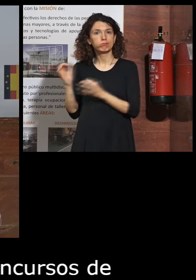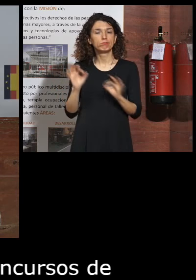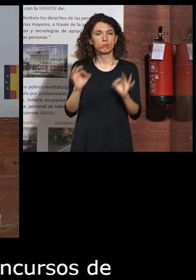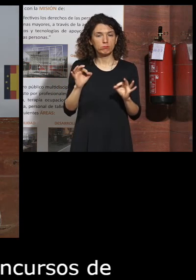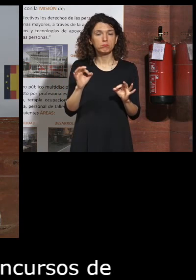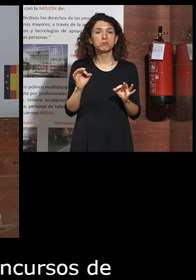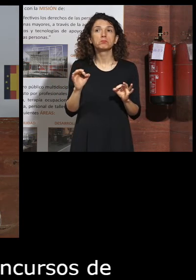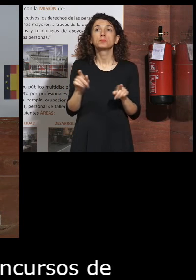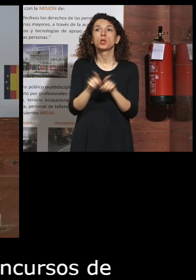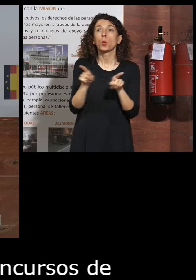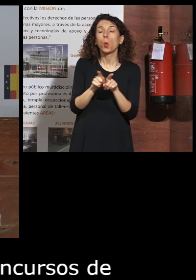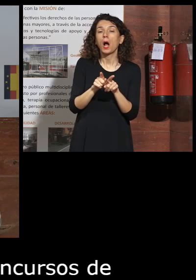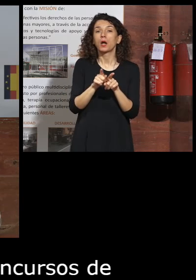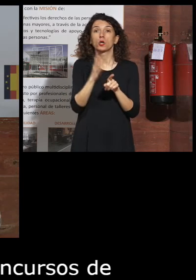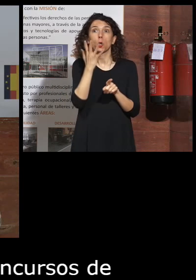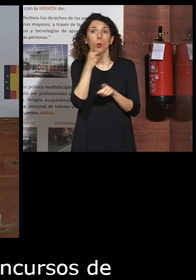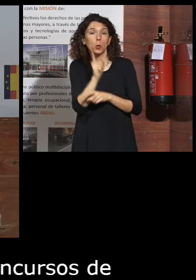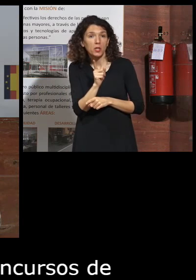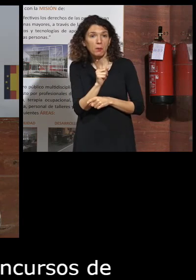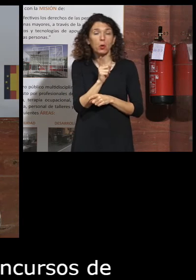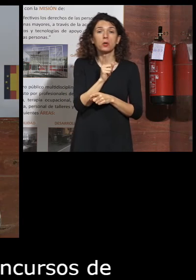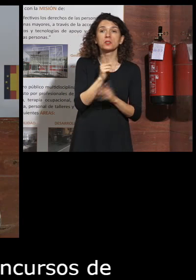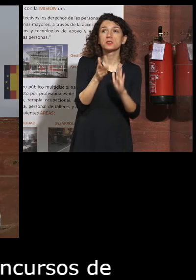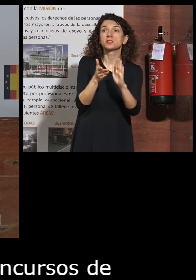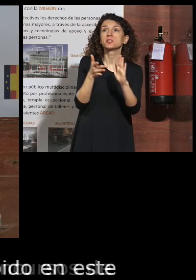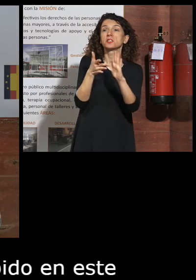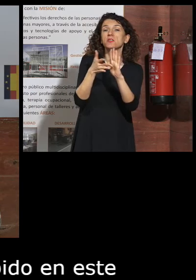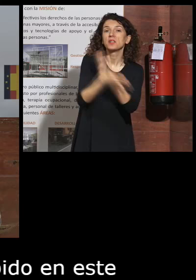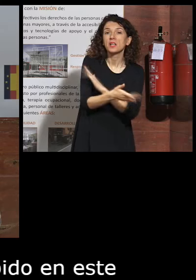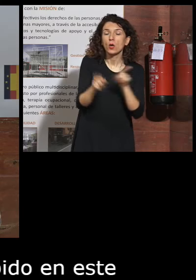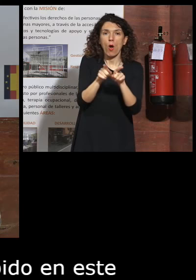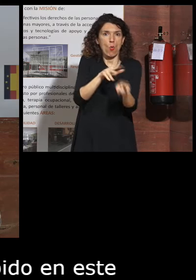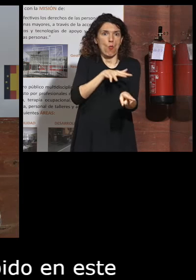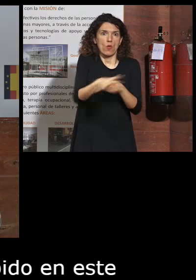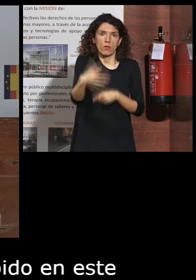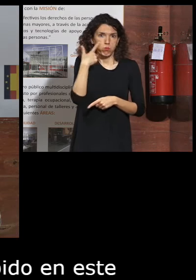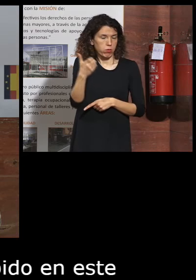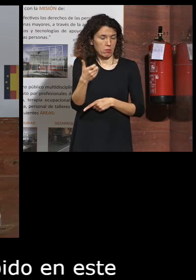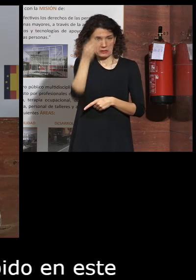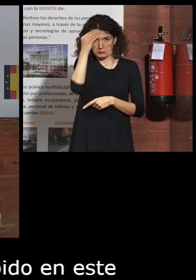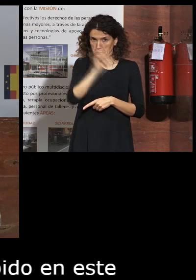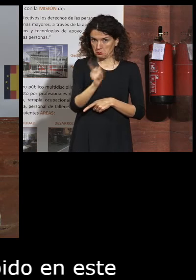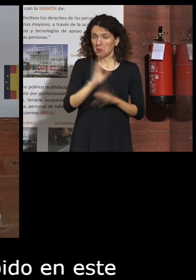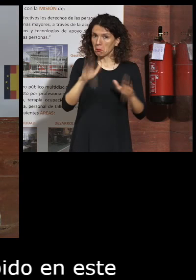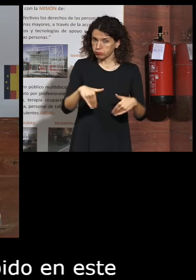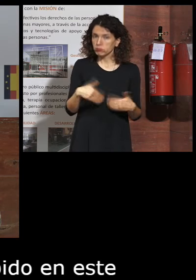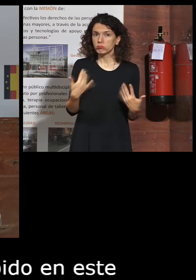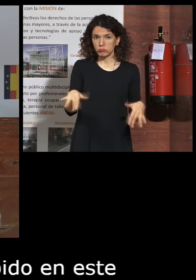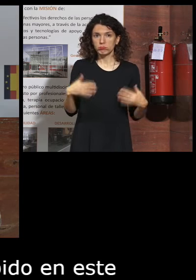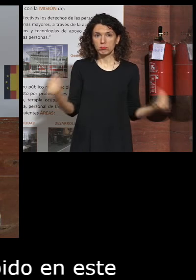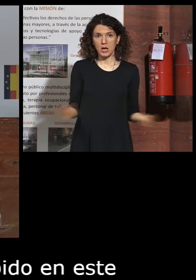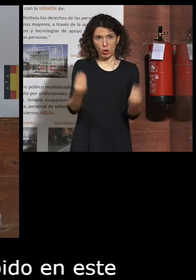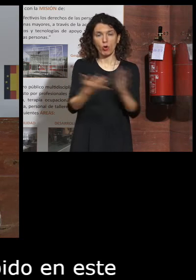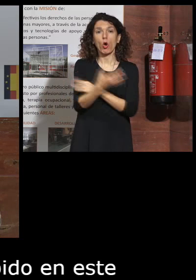sin haber sabido en este momento que eso iba a haber sido un impacto entonces también a la vez hasta conseguimos mejor